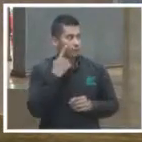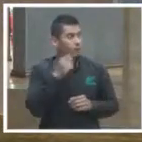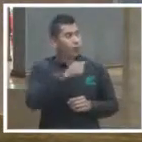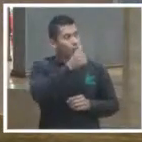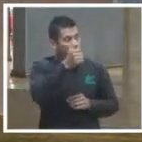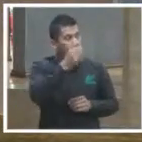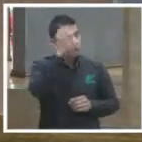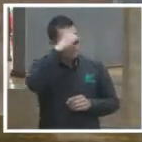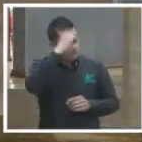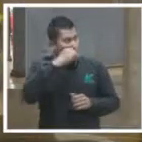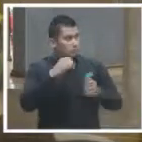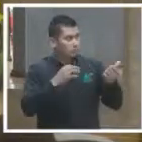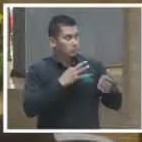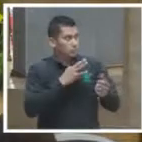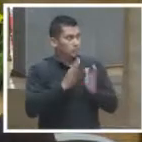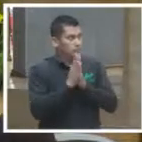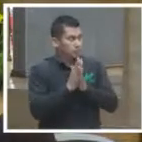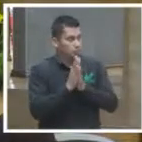¿te parece?